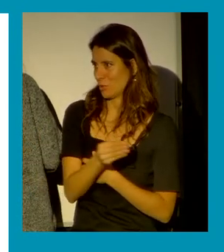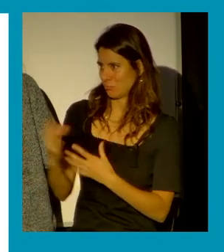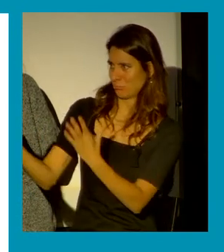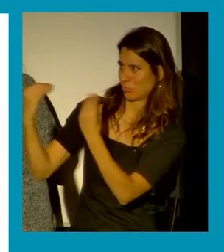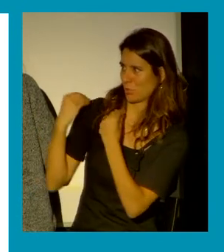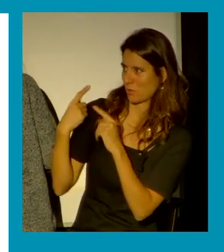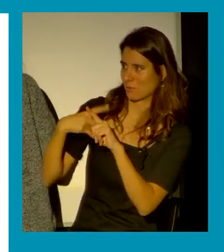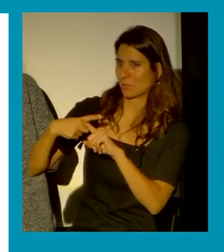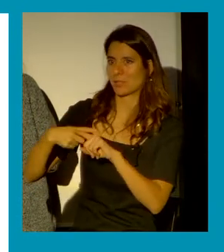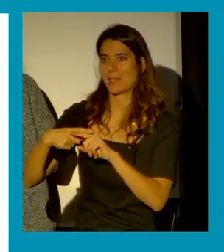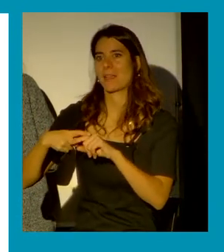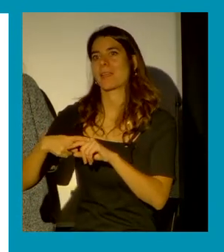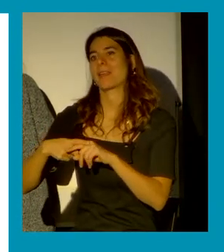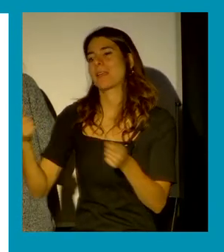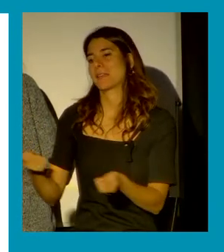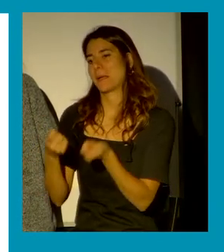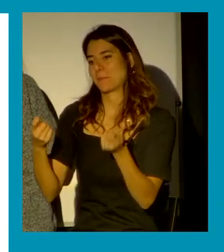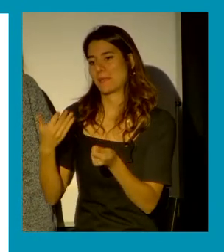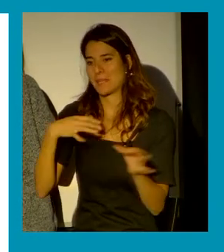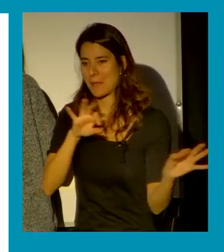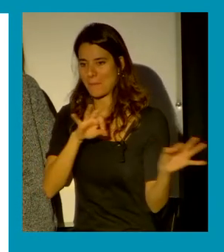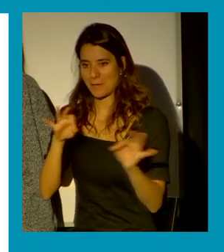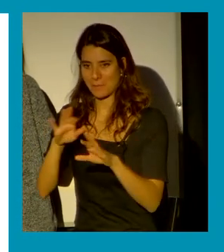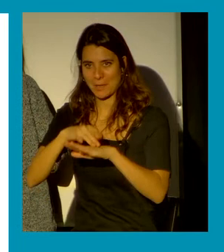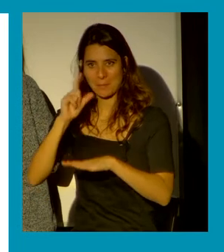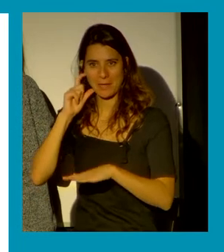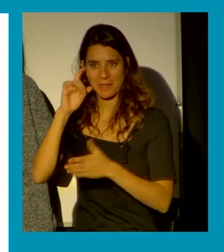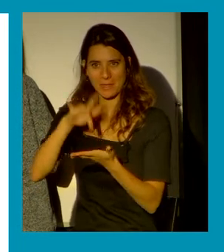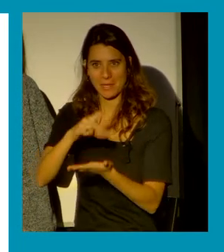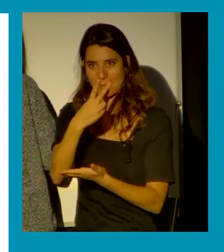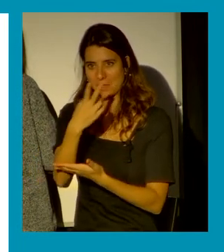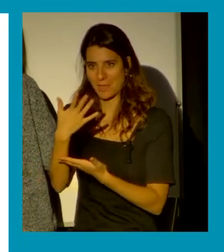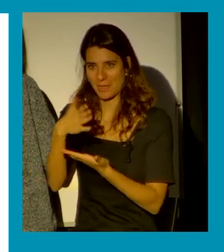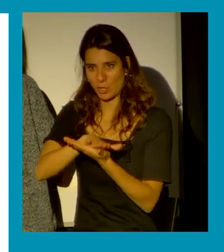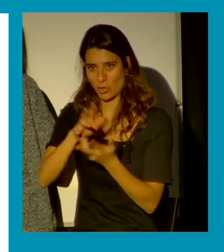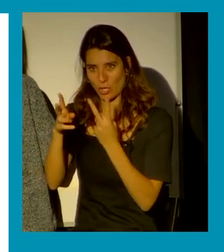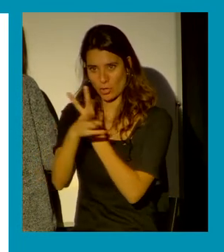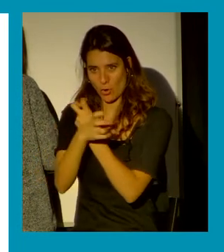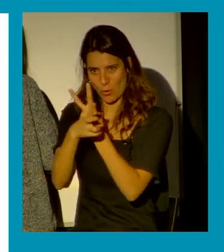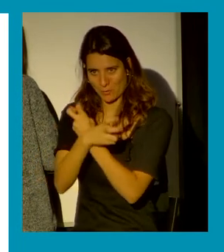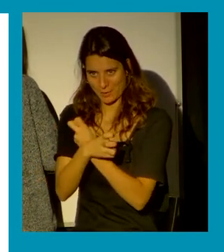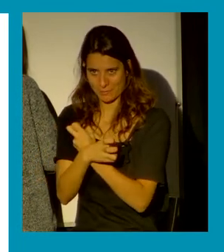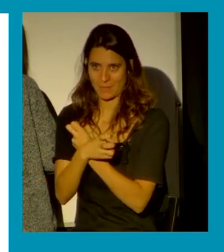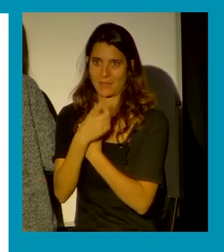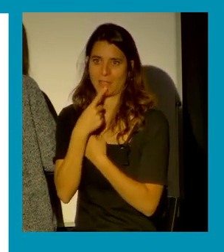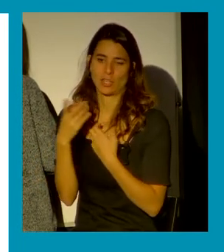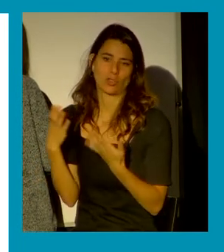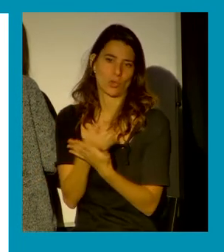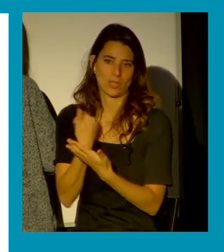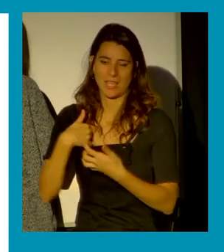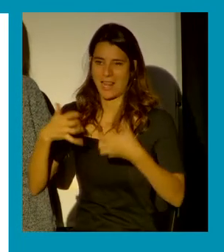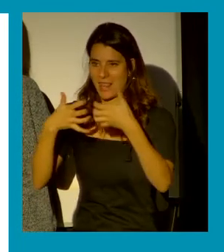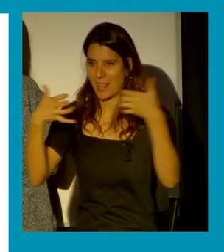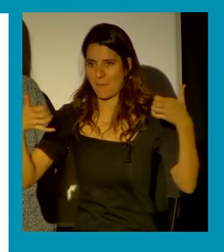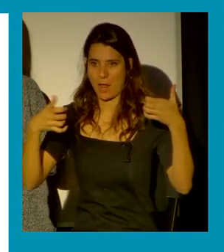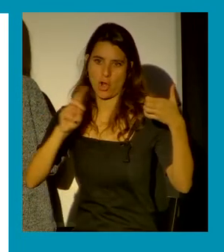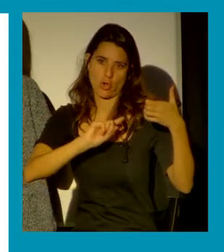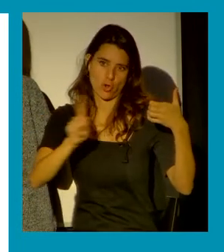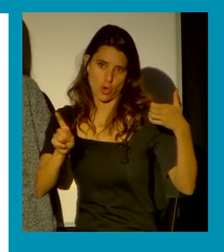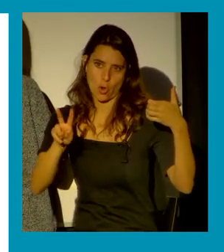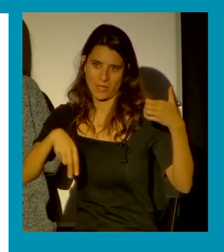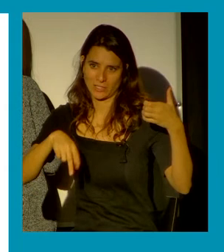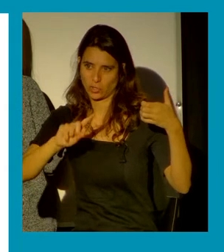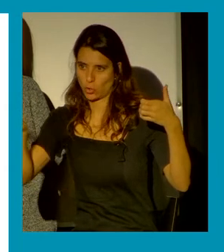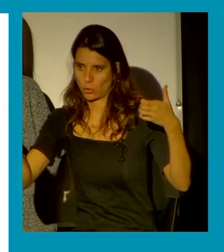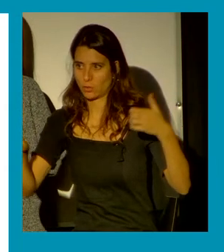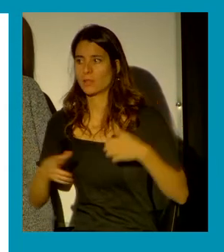noviembre y yo voy aquí y planto la bomba de pues nos vamos a tener que fijar en que solo un sí es un sí. Ha habido todo un debate también sobre que no todo sí